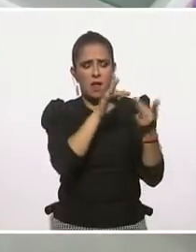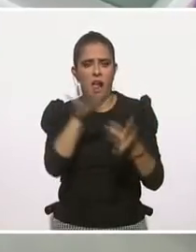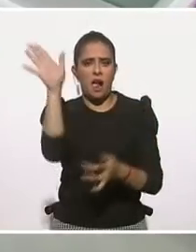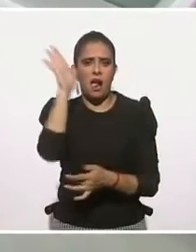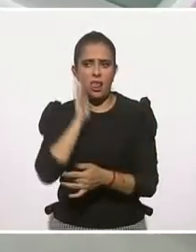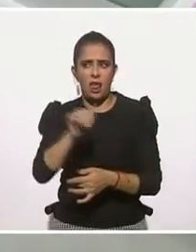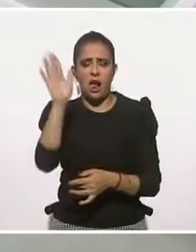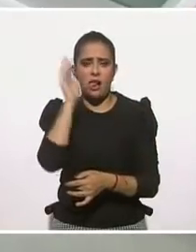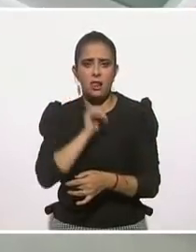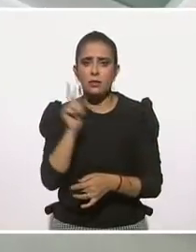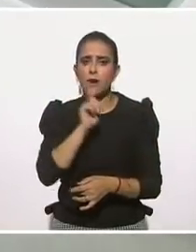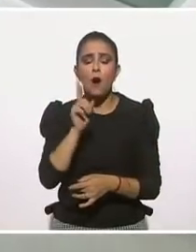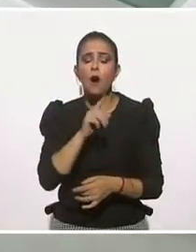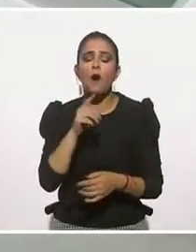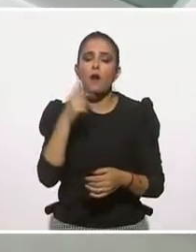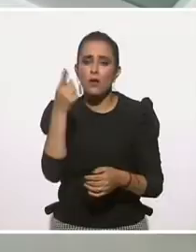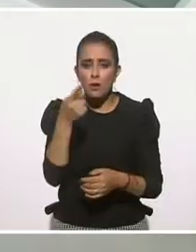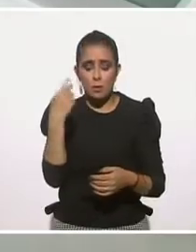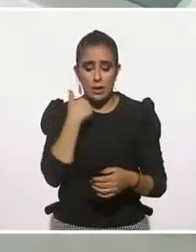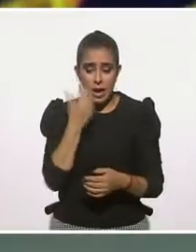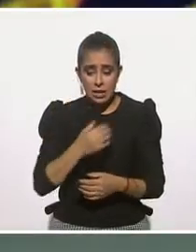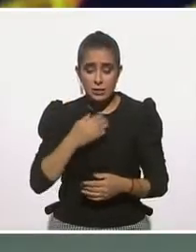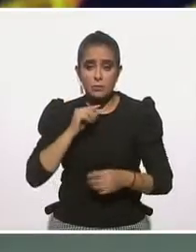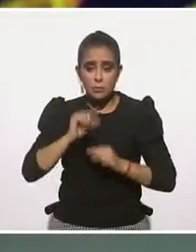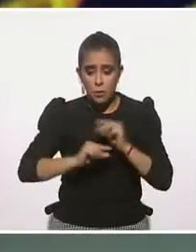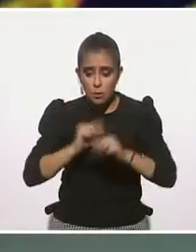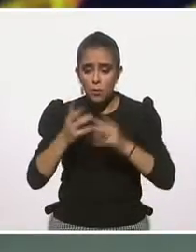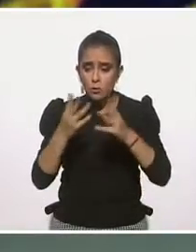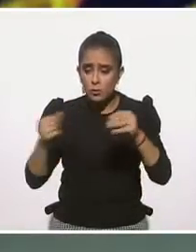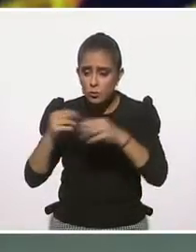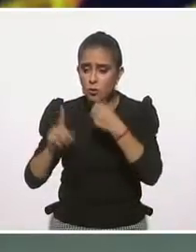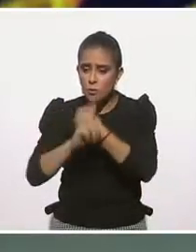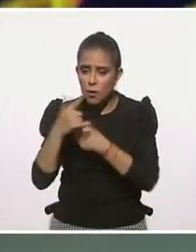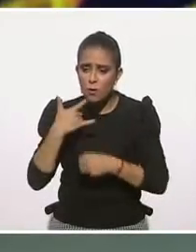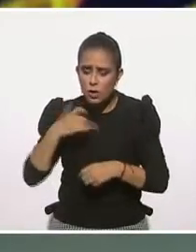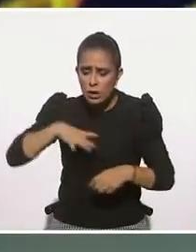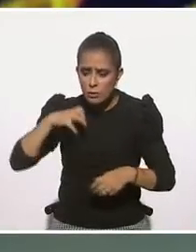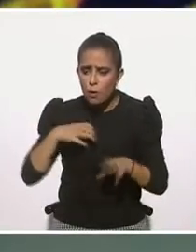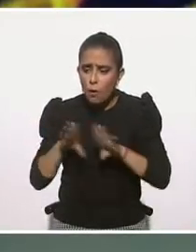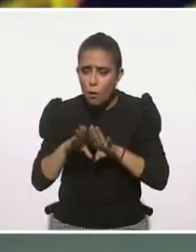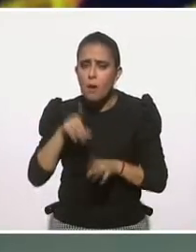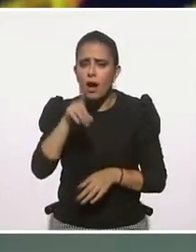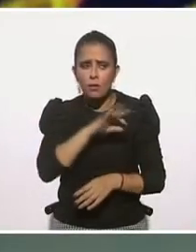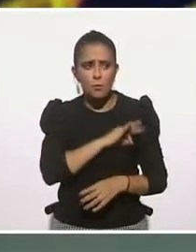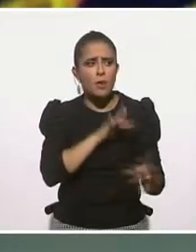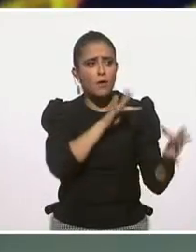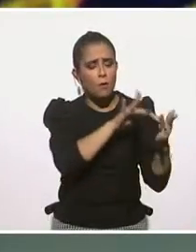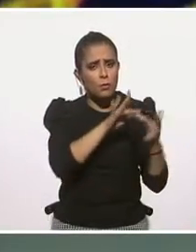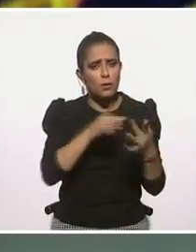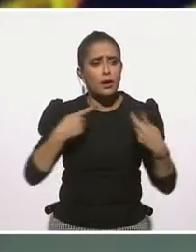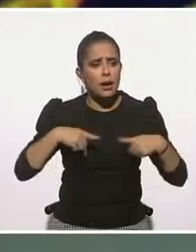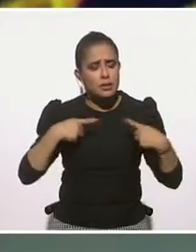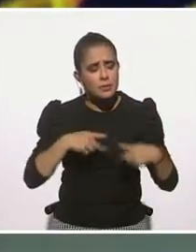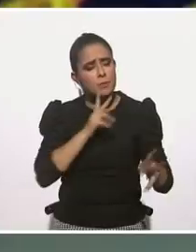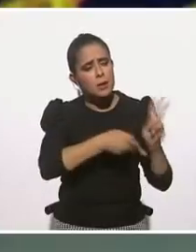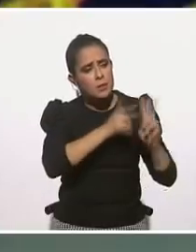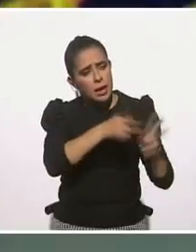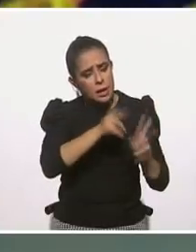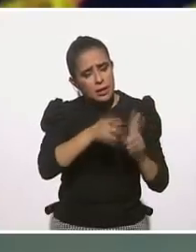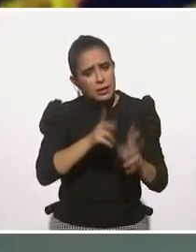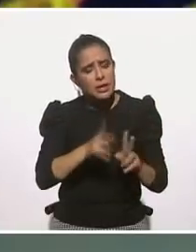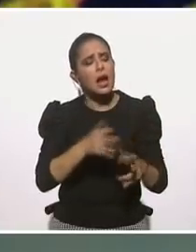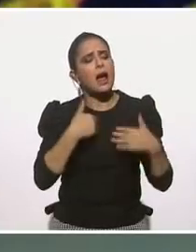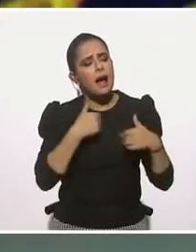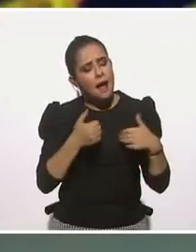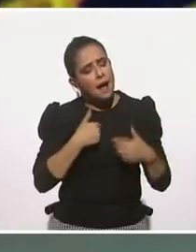resiliente como factor empuja. Busquen relacionarse con personas diferentes, busquen hacer las cosas en medida de lo posible en escenarios diferentes